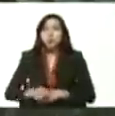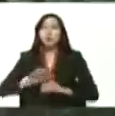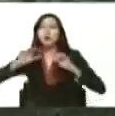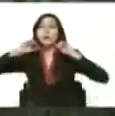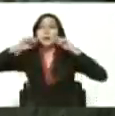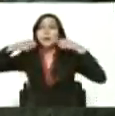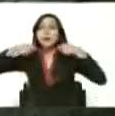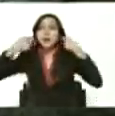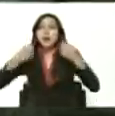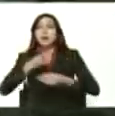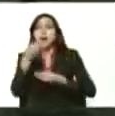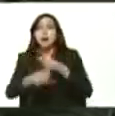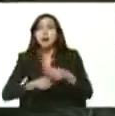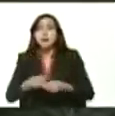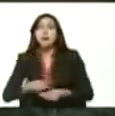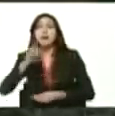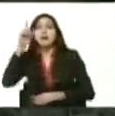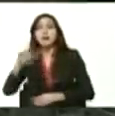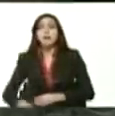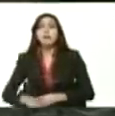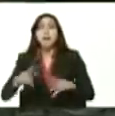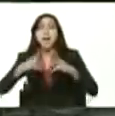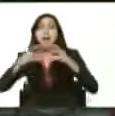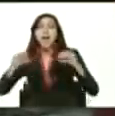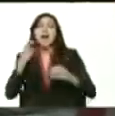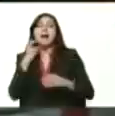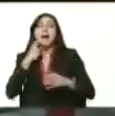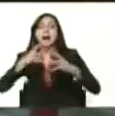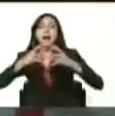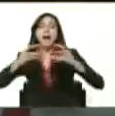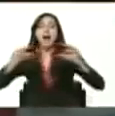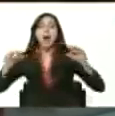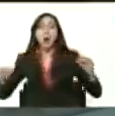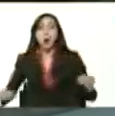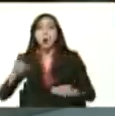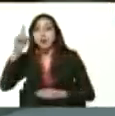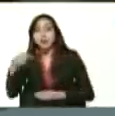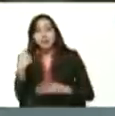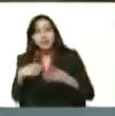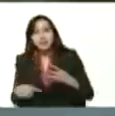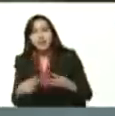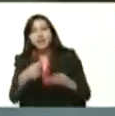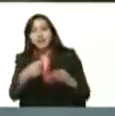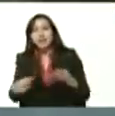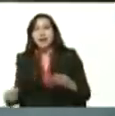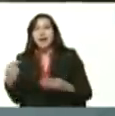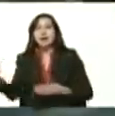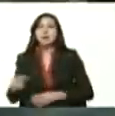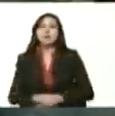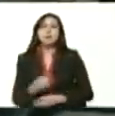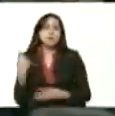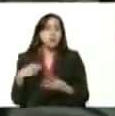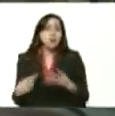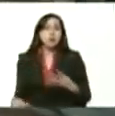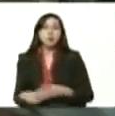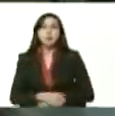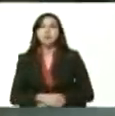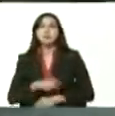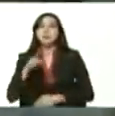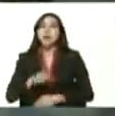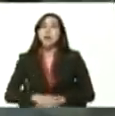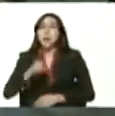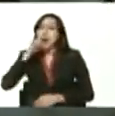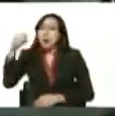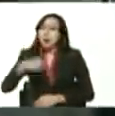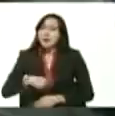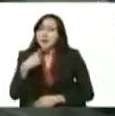para el cacao para el arroz para los granos entre otros mi comandante